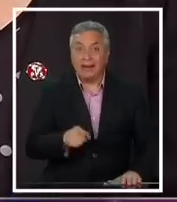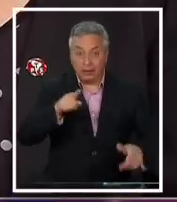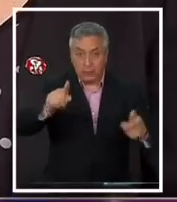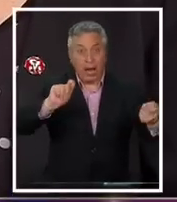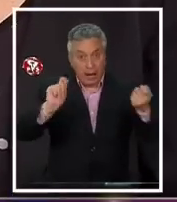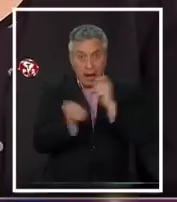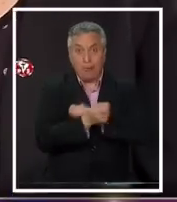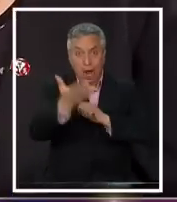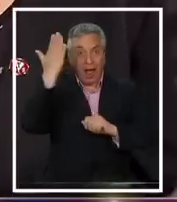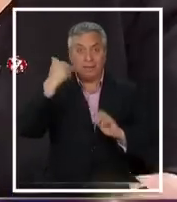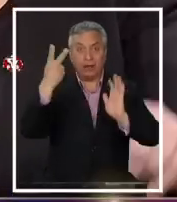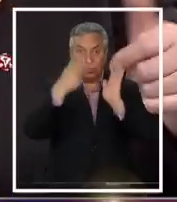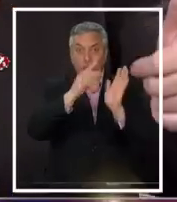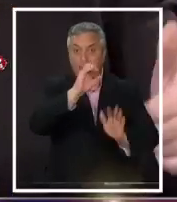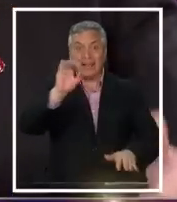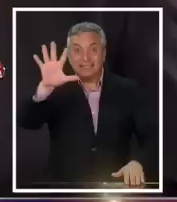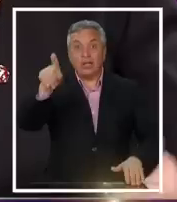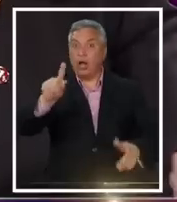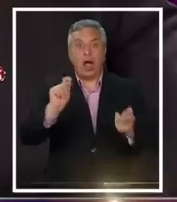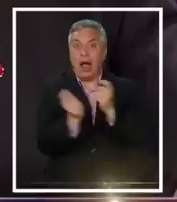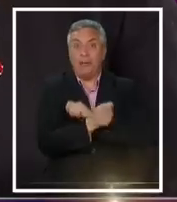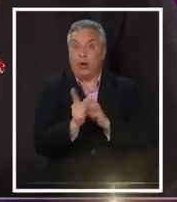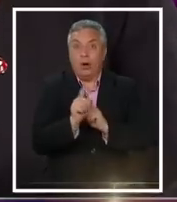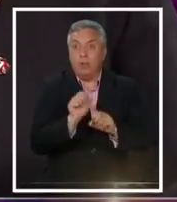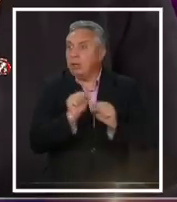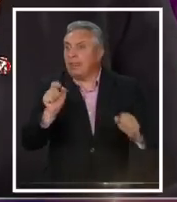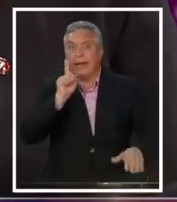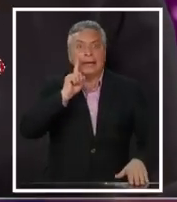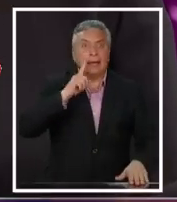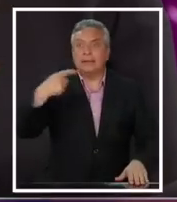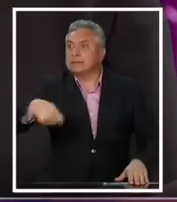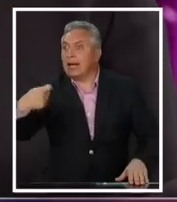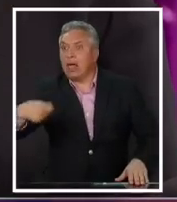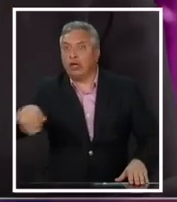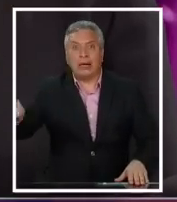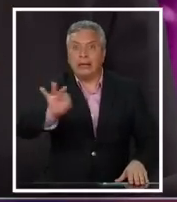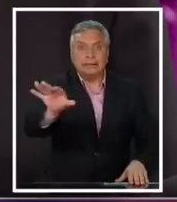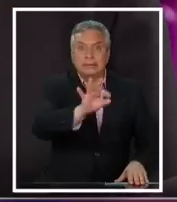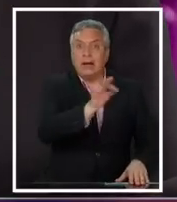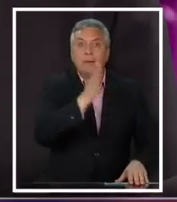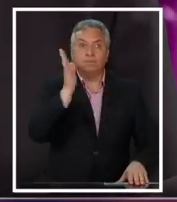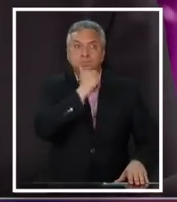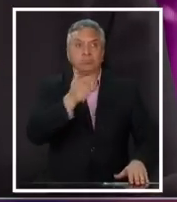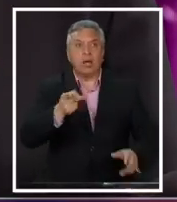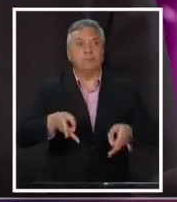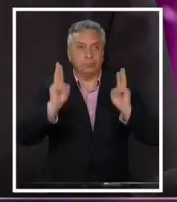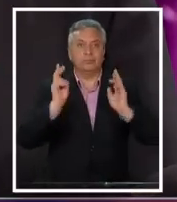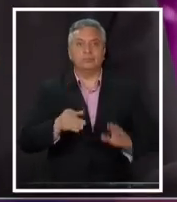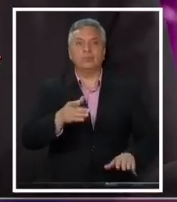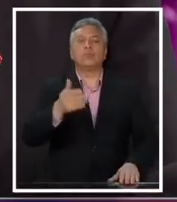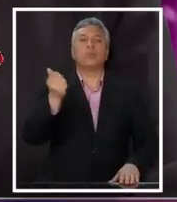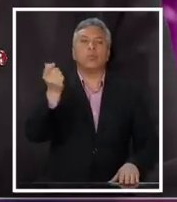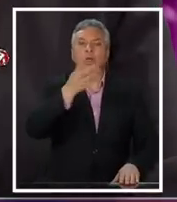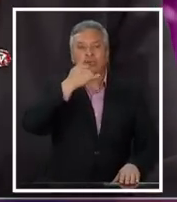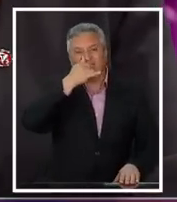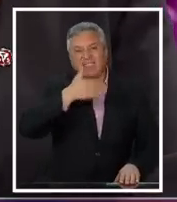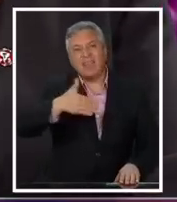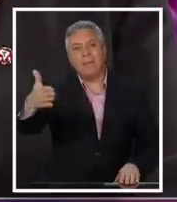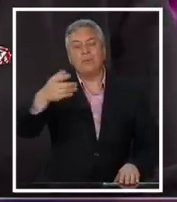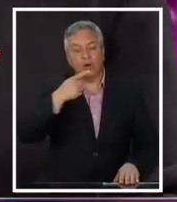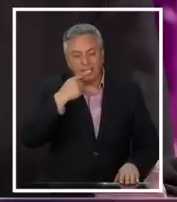cambió la constitución en el año 2005 se cambió porque ya no tenían a quién seguir nombrando senadores designados. ¿Cuánto tiempo debería durar si existiera esa hipótesis? Mira, los